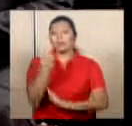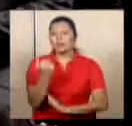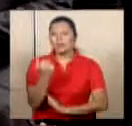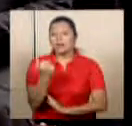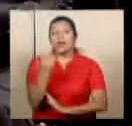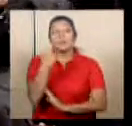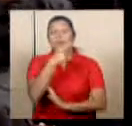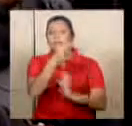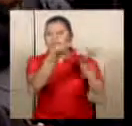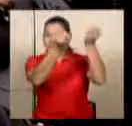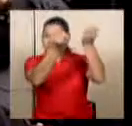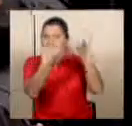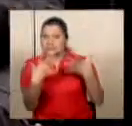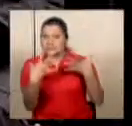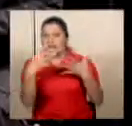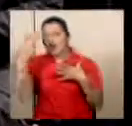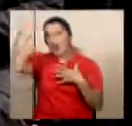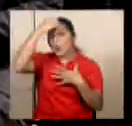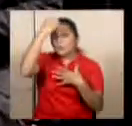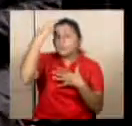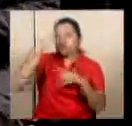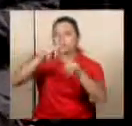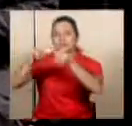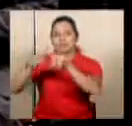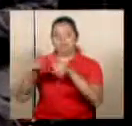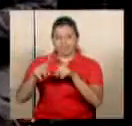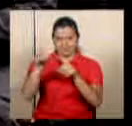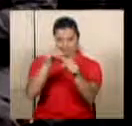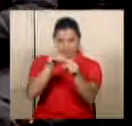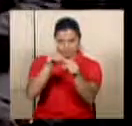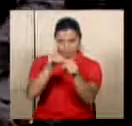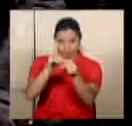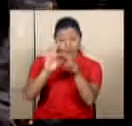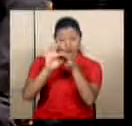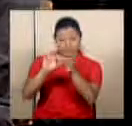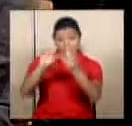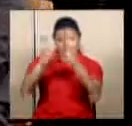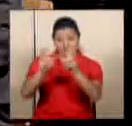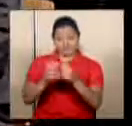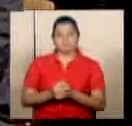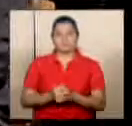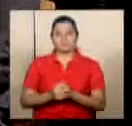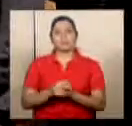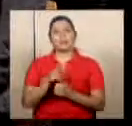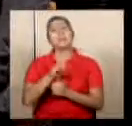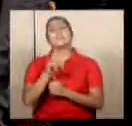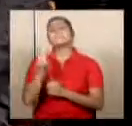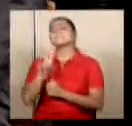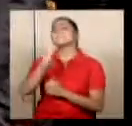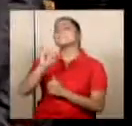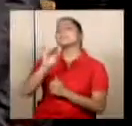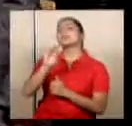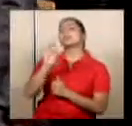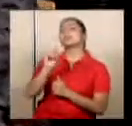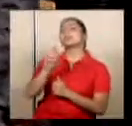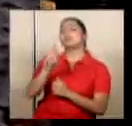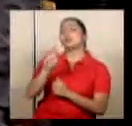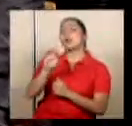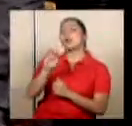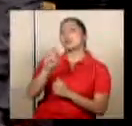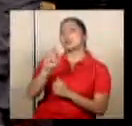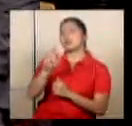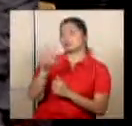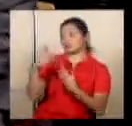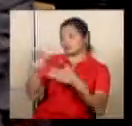él nos trae las reacciones de los diferentes diputados respecto a este tema. Don Víctor Emilio, bueno, usted que estuvo ahí